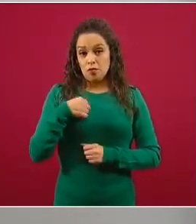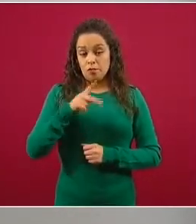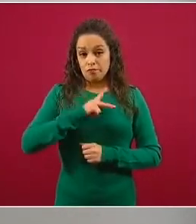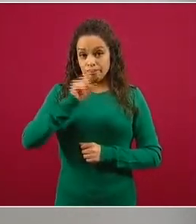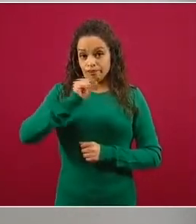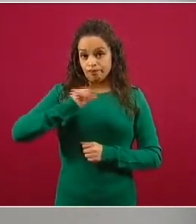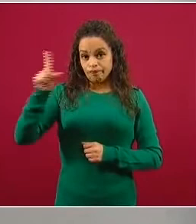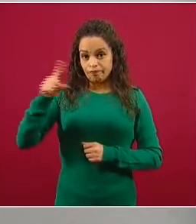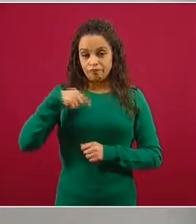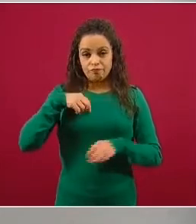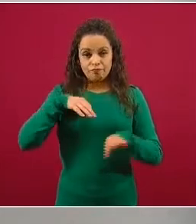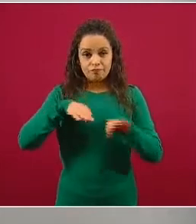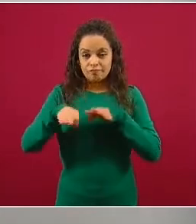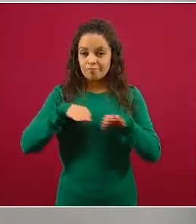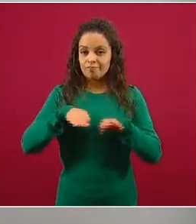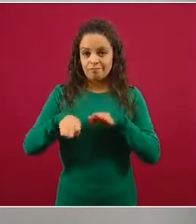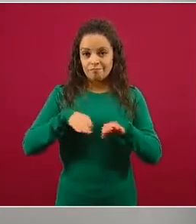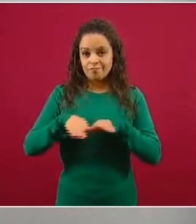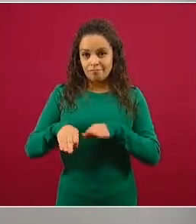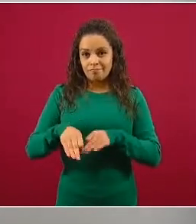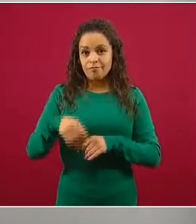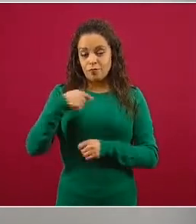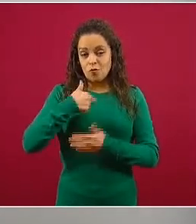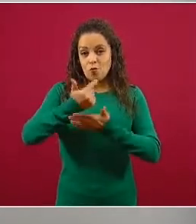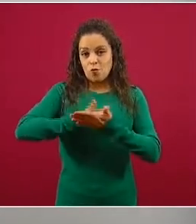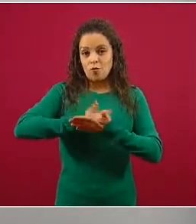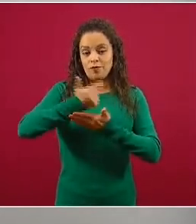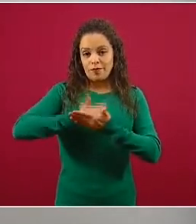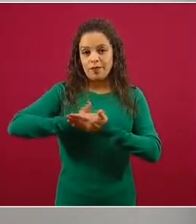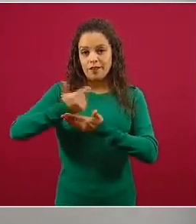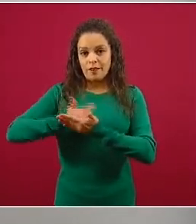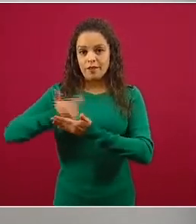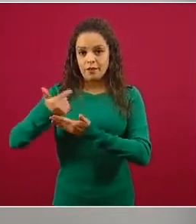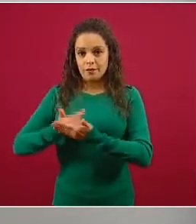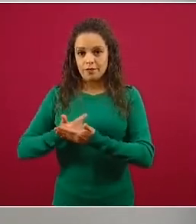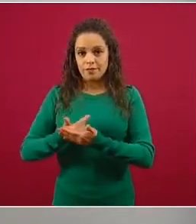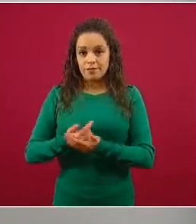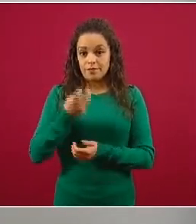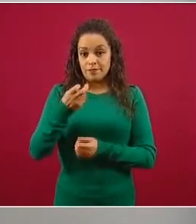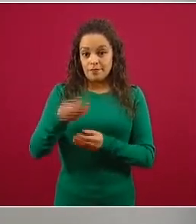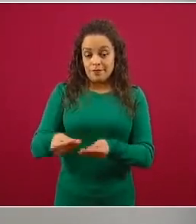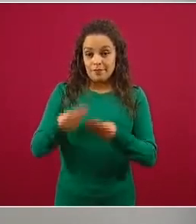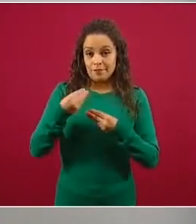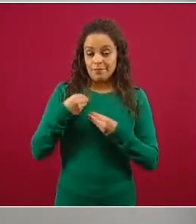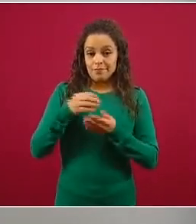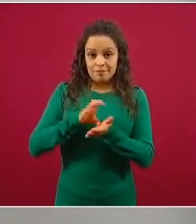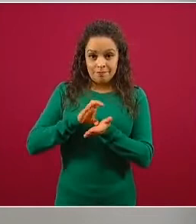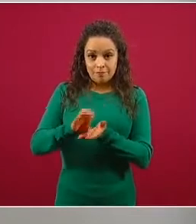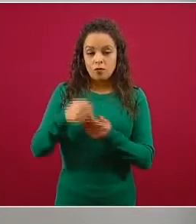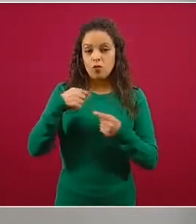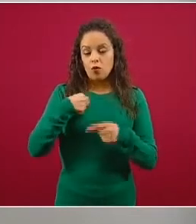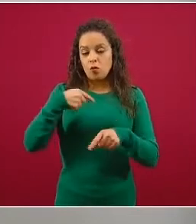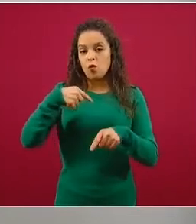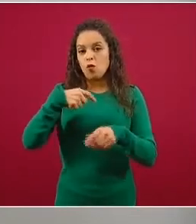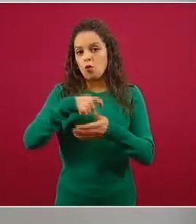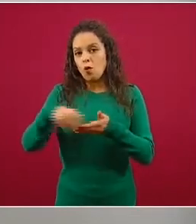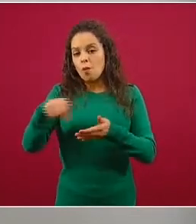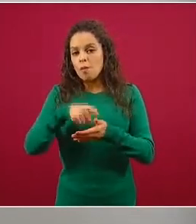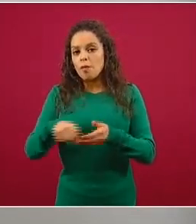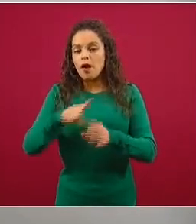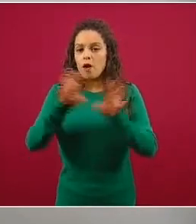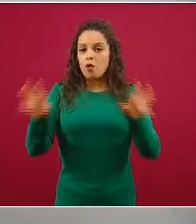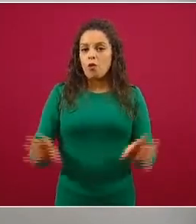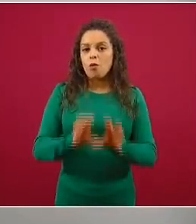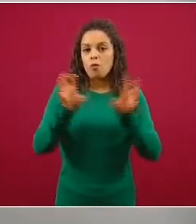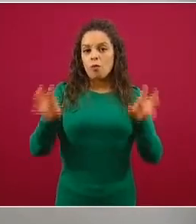soy contador público y con este crédito voy a comprar equipo de cómputo que me hace falta